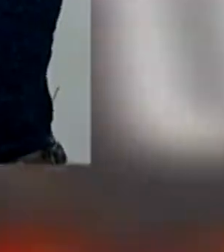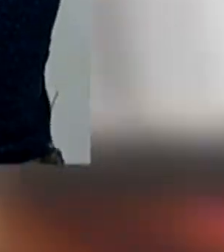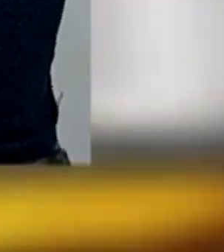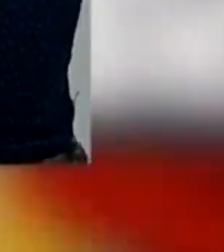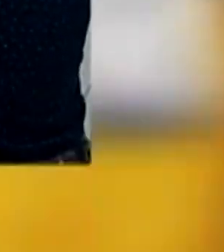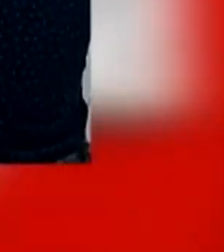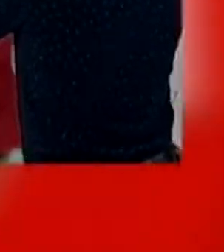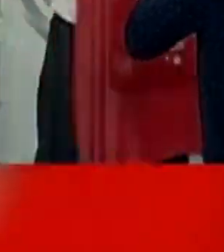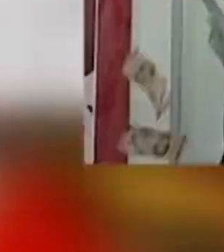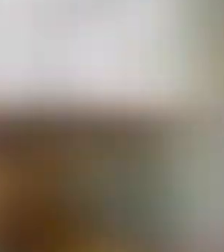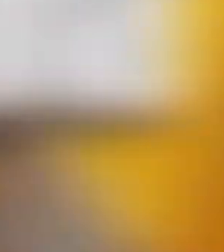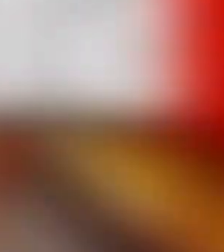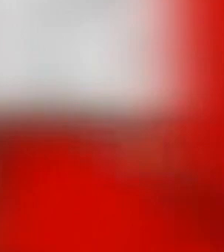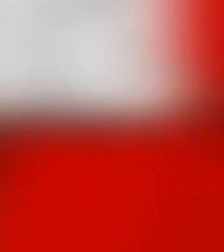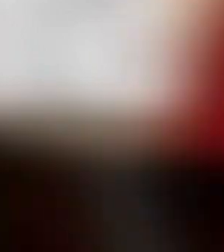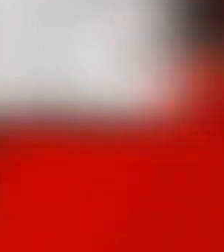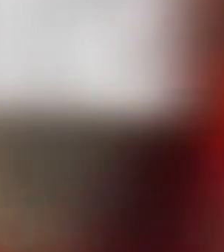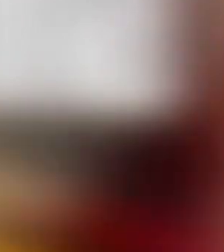Protección Social.